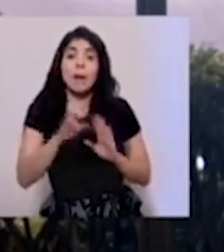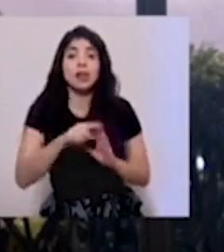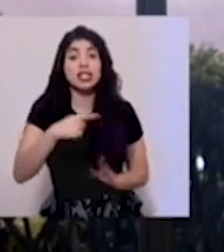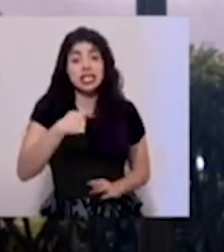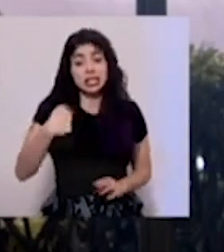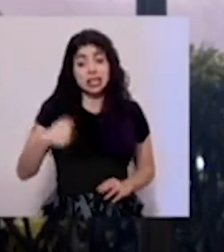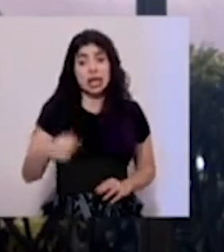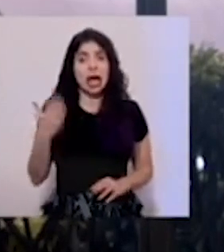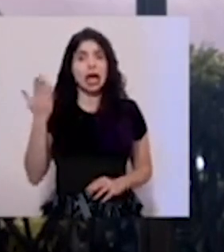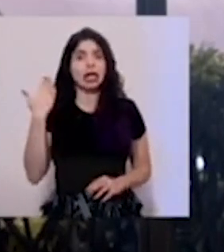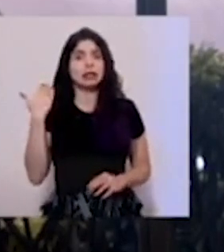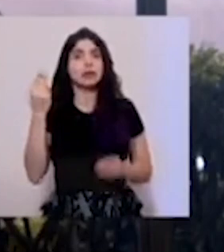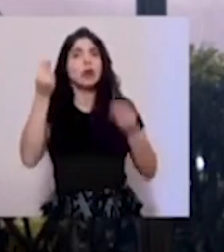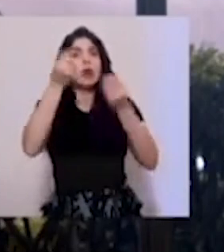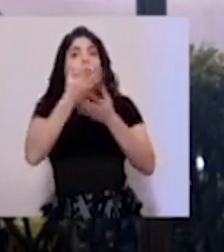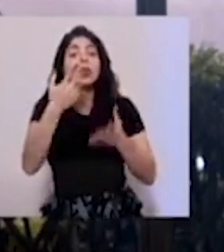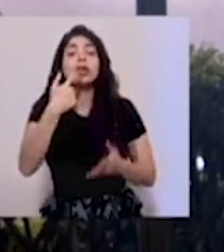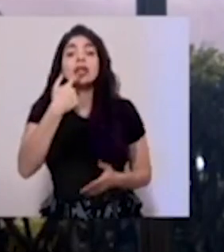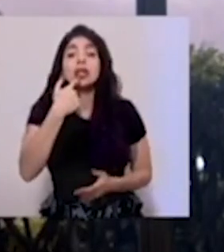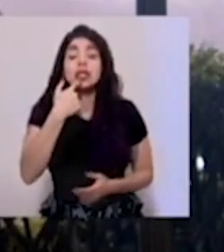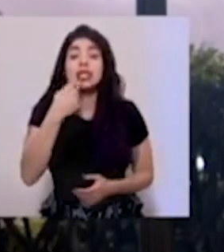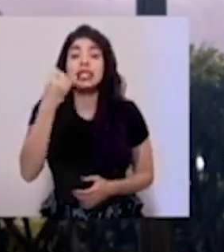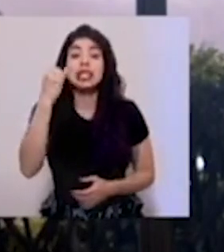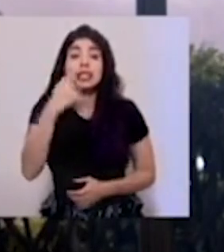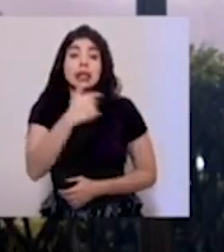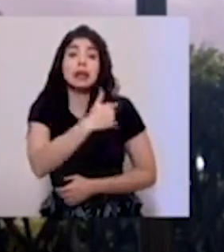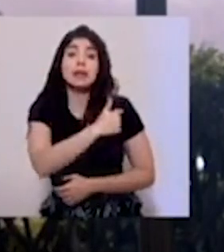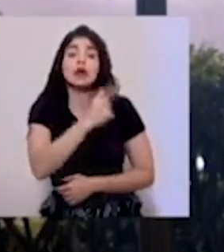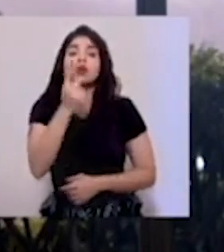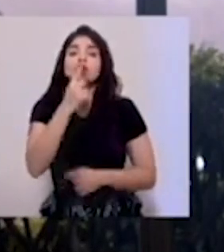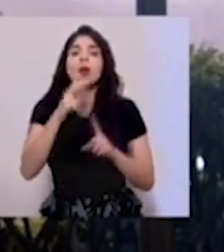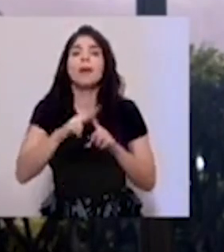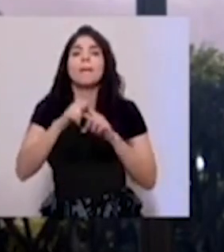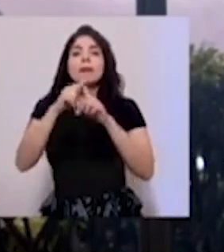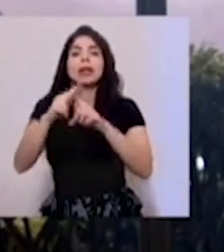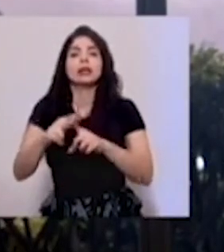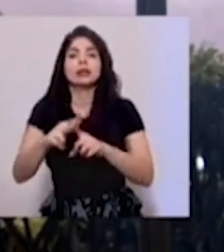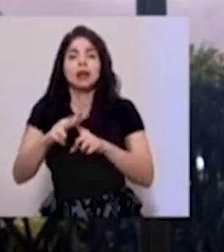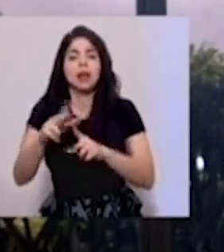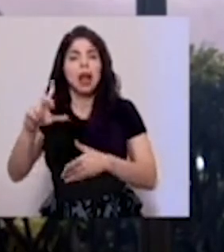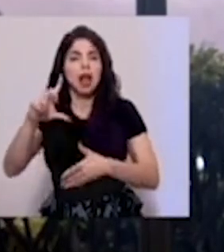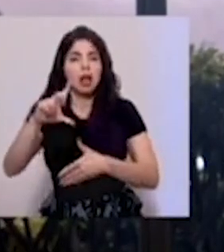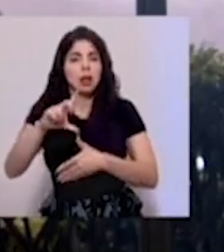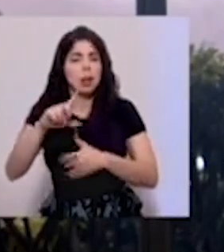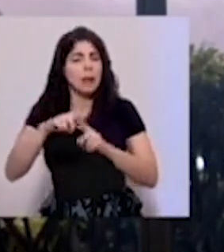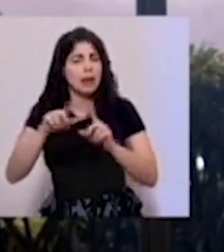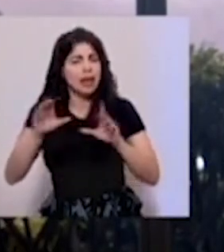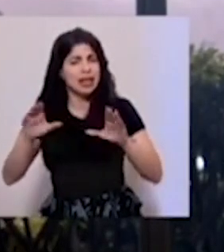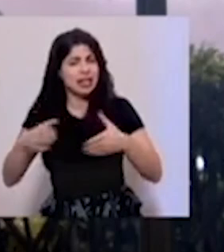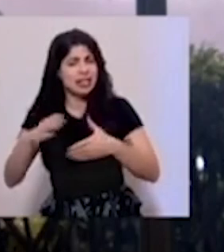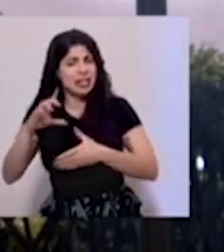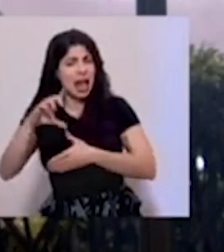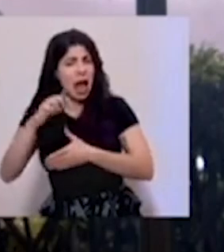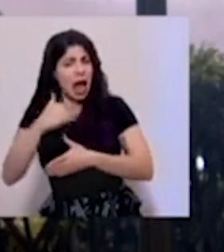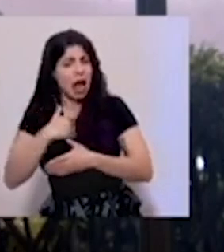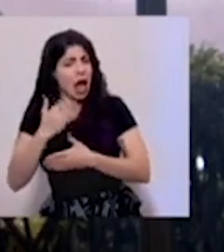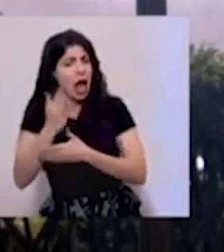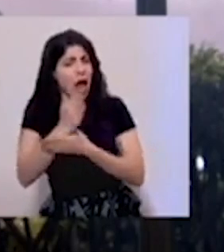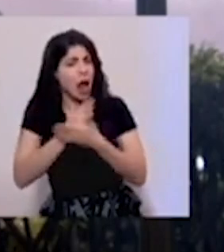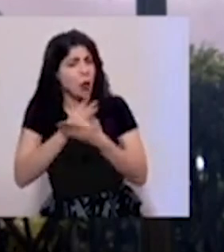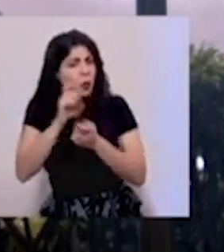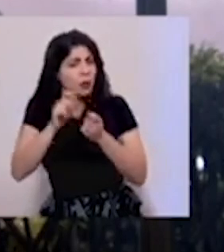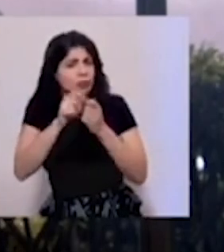recientemente anunció que si hay vacuna es bajo préstamo a Latinoamérica. ¿La CELAC tiene alguna definición, alguna